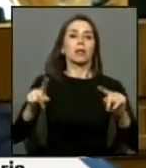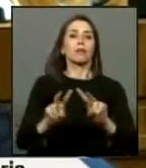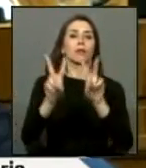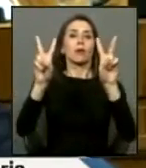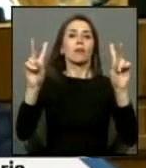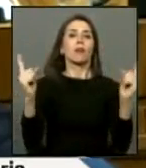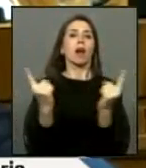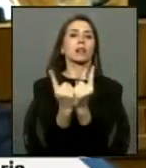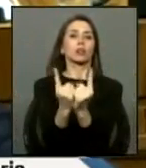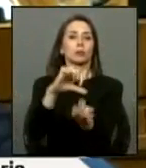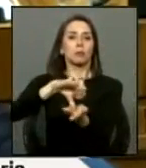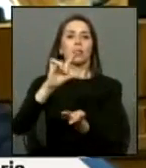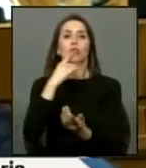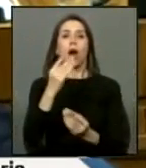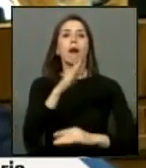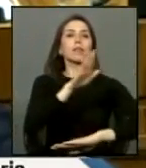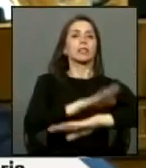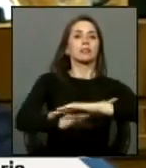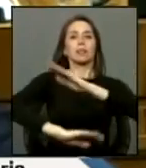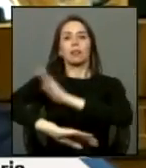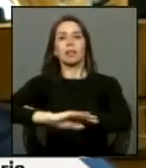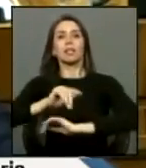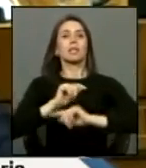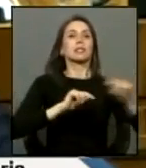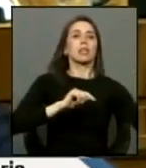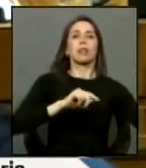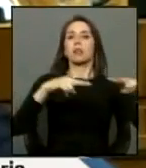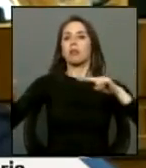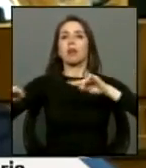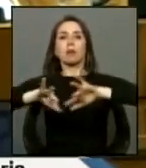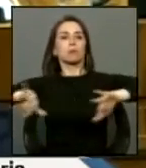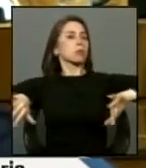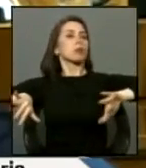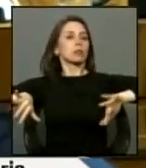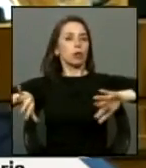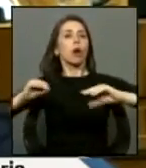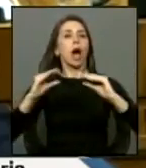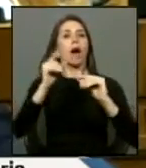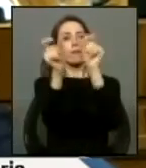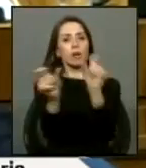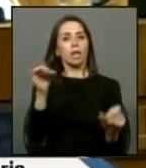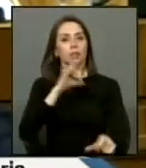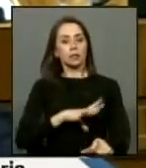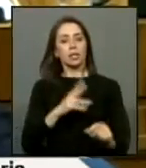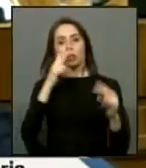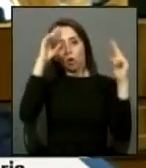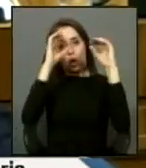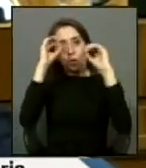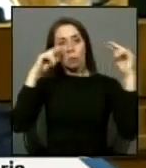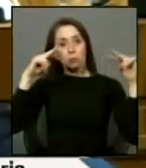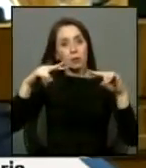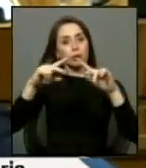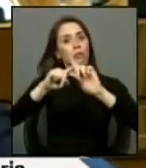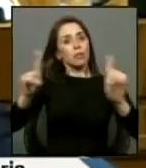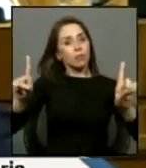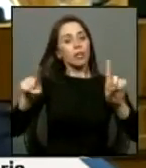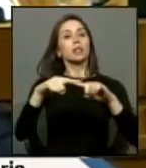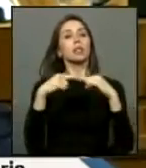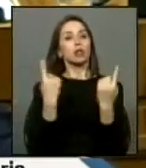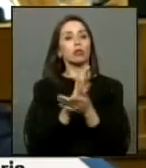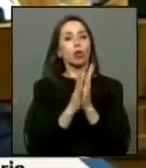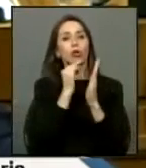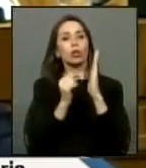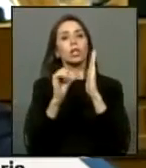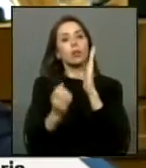país y no hablemos más de izquierda derecha de este lado del otro lado hablemos de chilenos que tienen visiones diferentes pero que todos queremos sacar